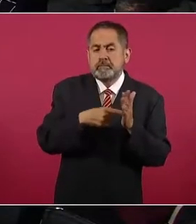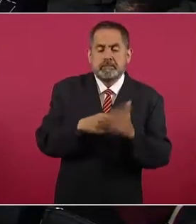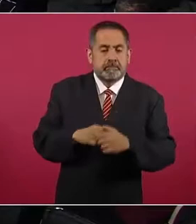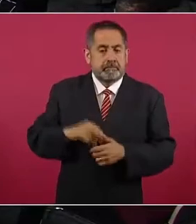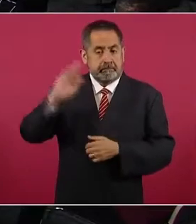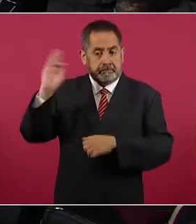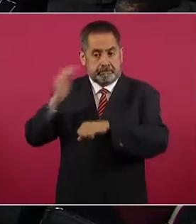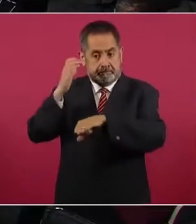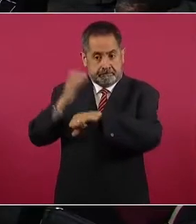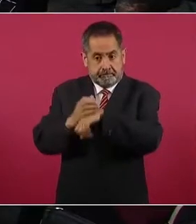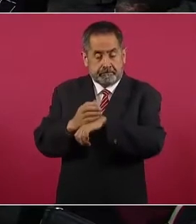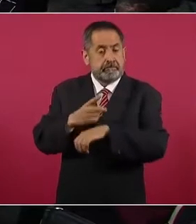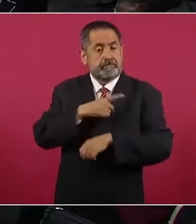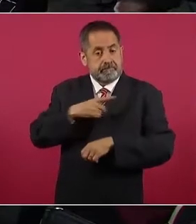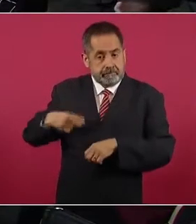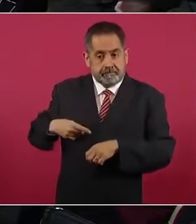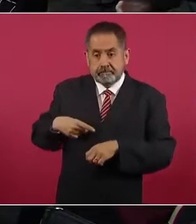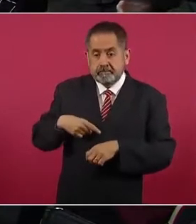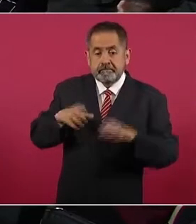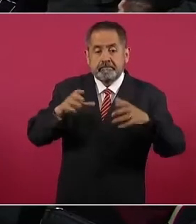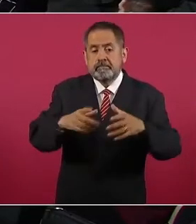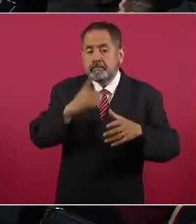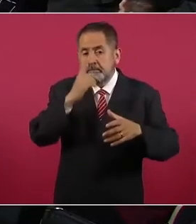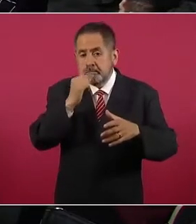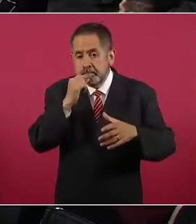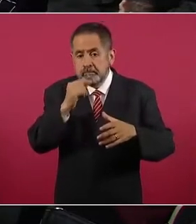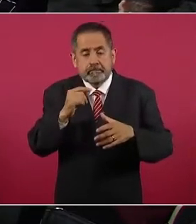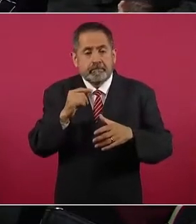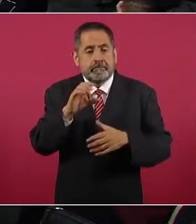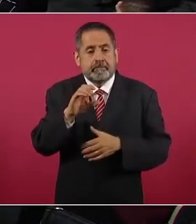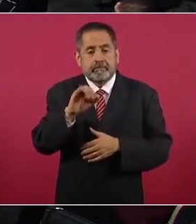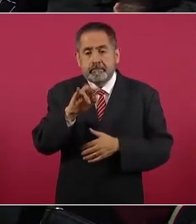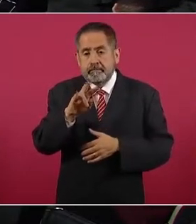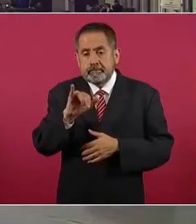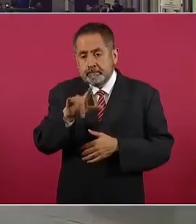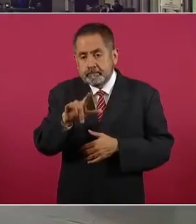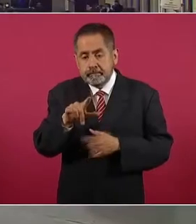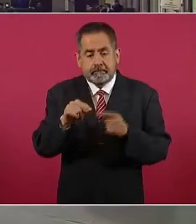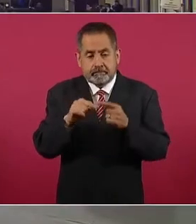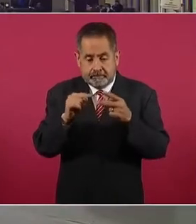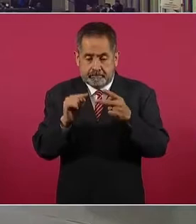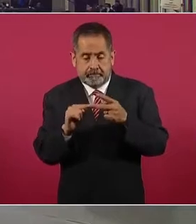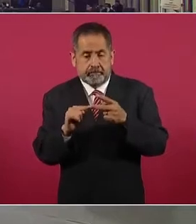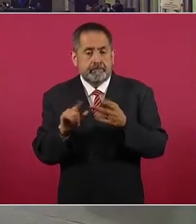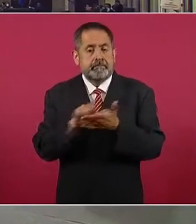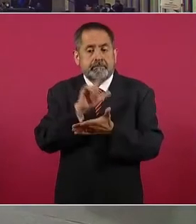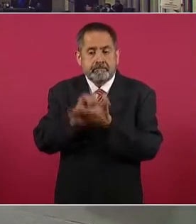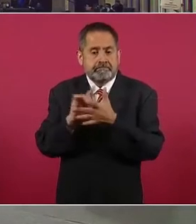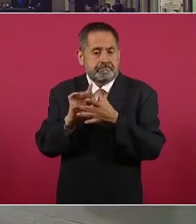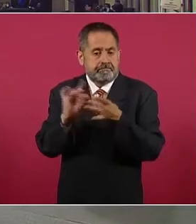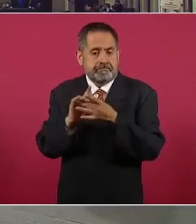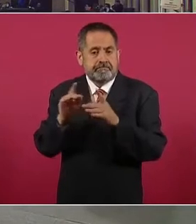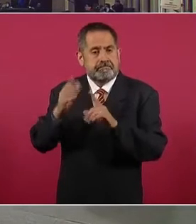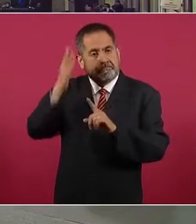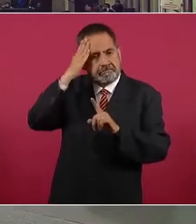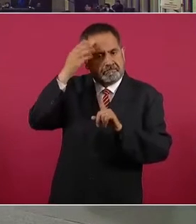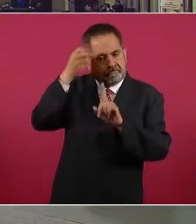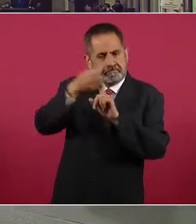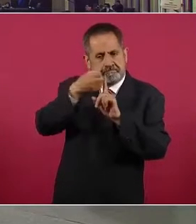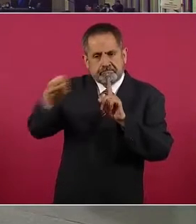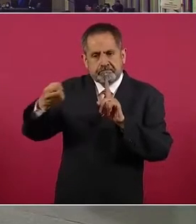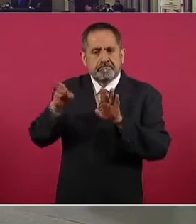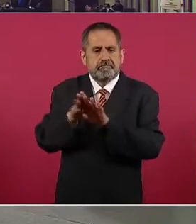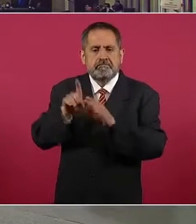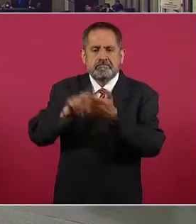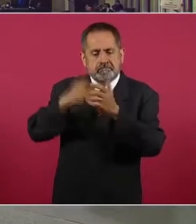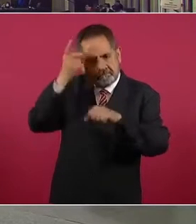federación contará con una institución policial de carácter civil y más adelante dice la ley determinará la estructura orgánica de